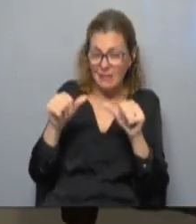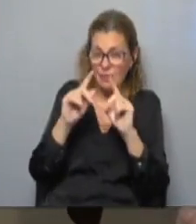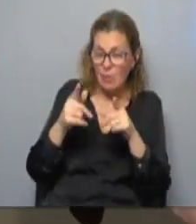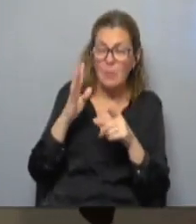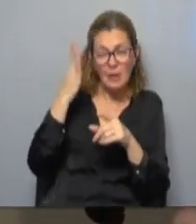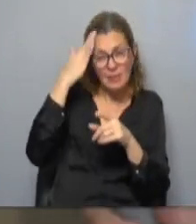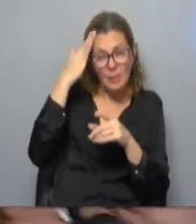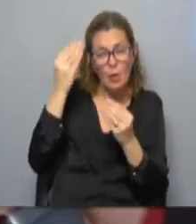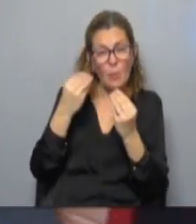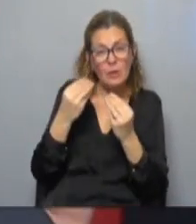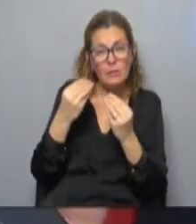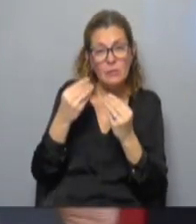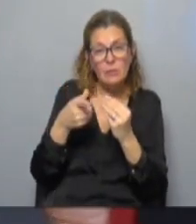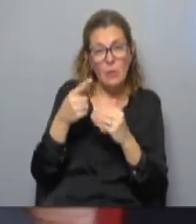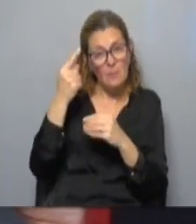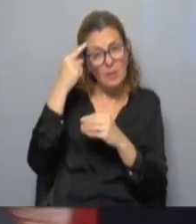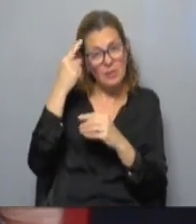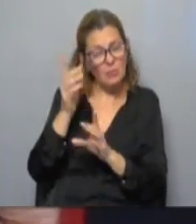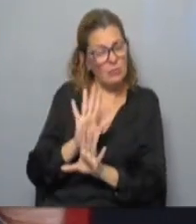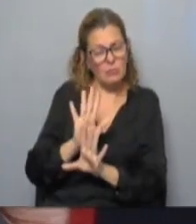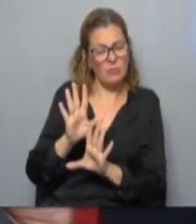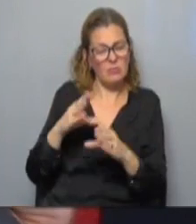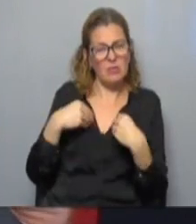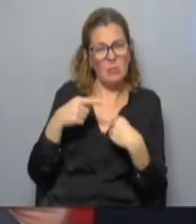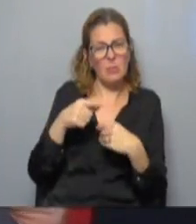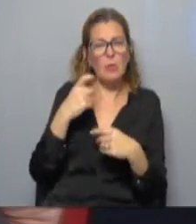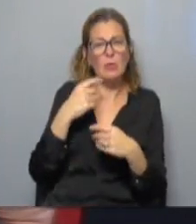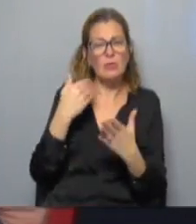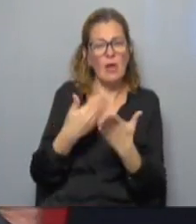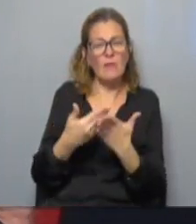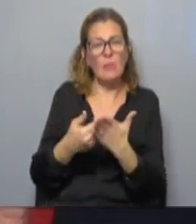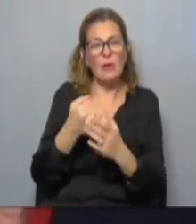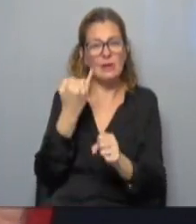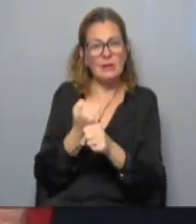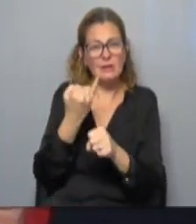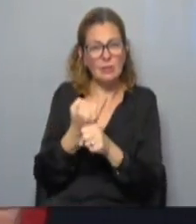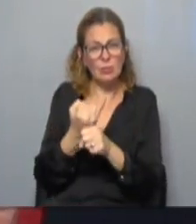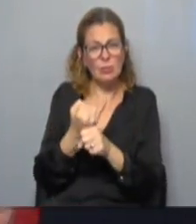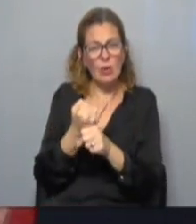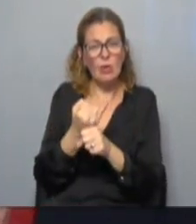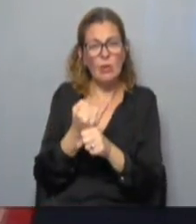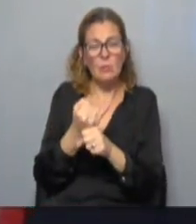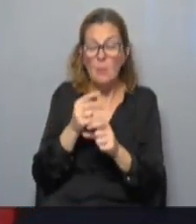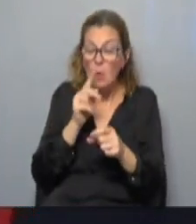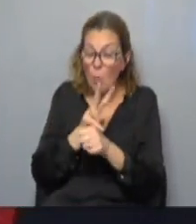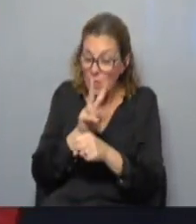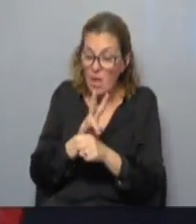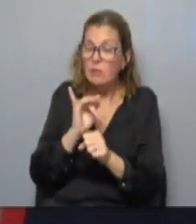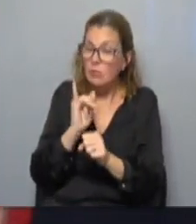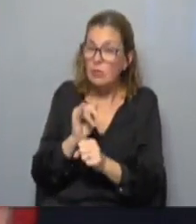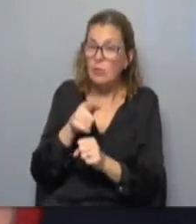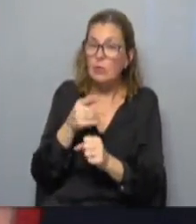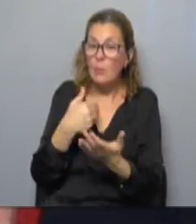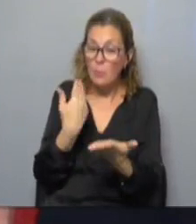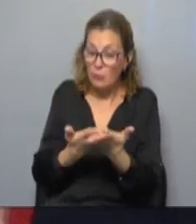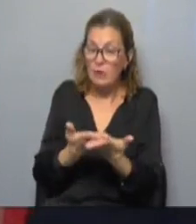realidad cuál es o no? No, no creemos en eso. Creemos en las cifras que el Instituto hace, le estamos dando seguimiento. Cuando se